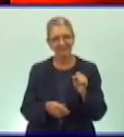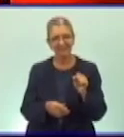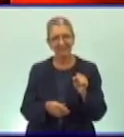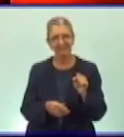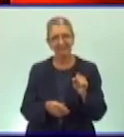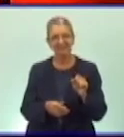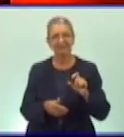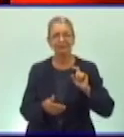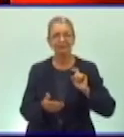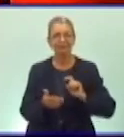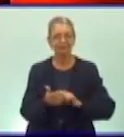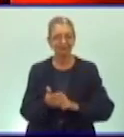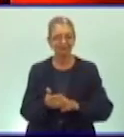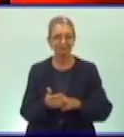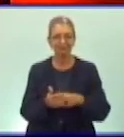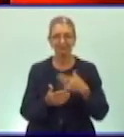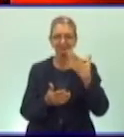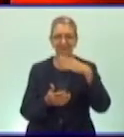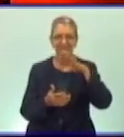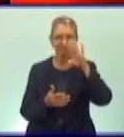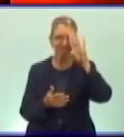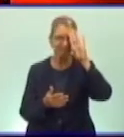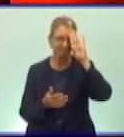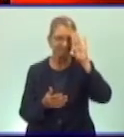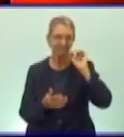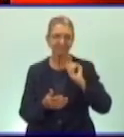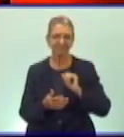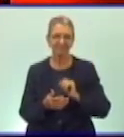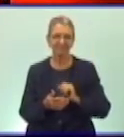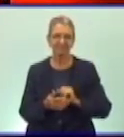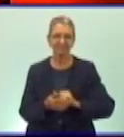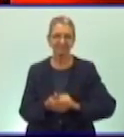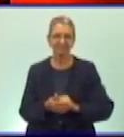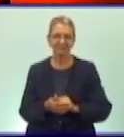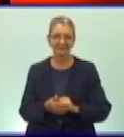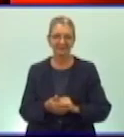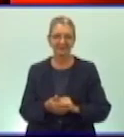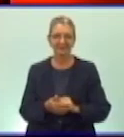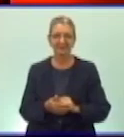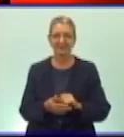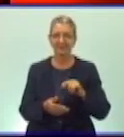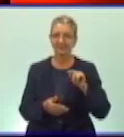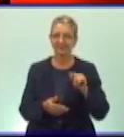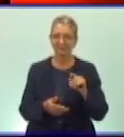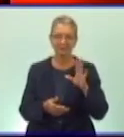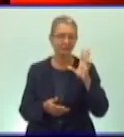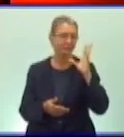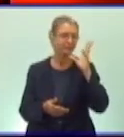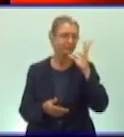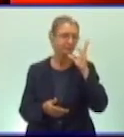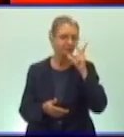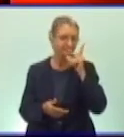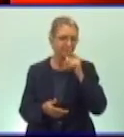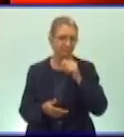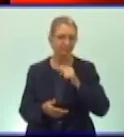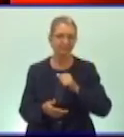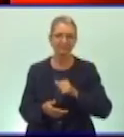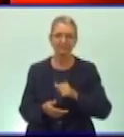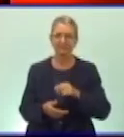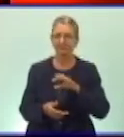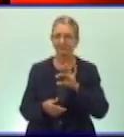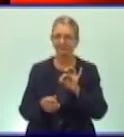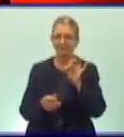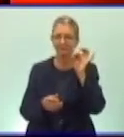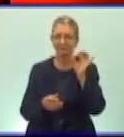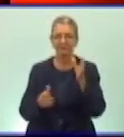el punto cubano que David Blanco interpreta con tanta belleza escogimos un